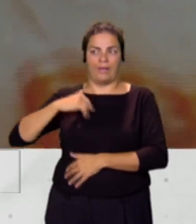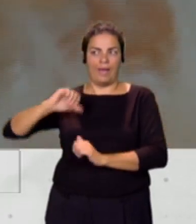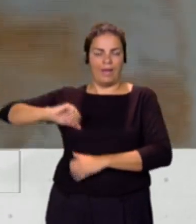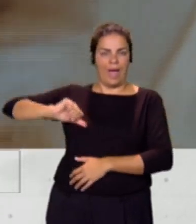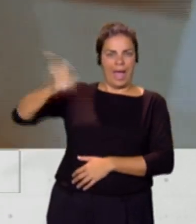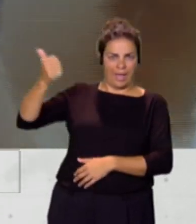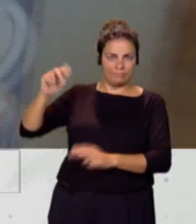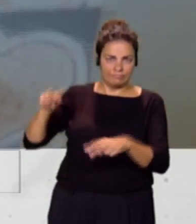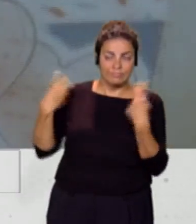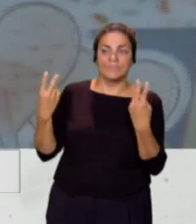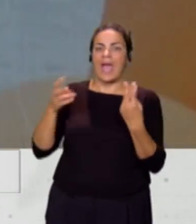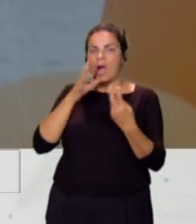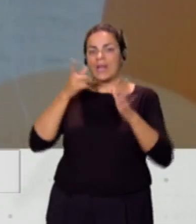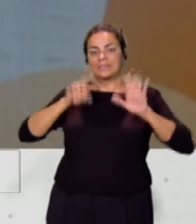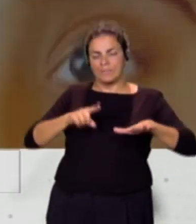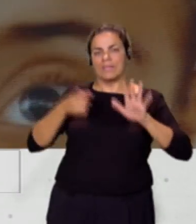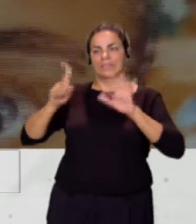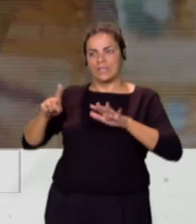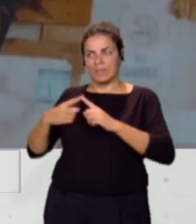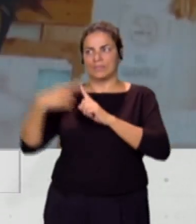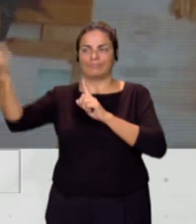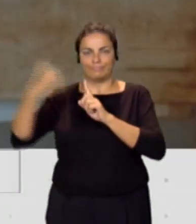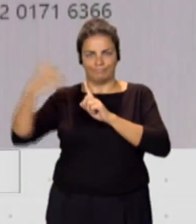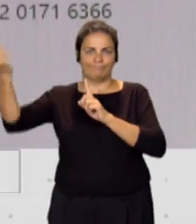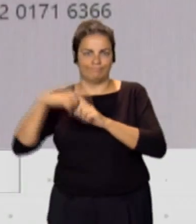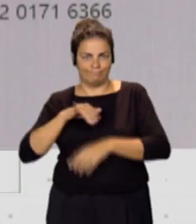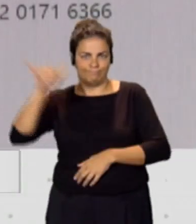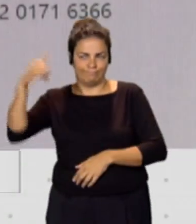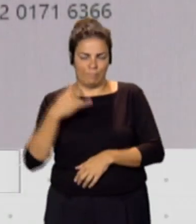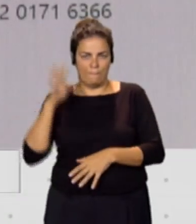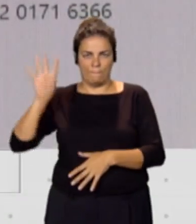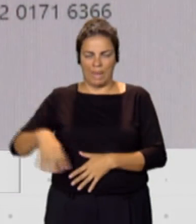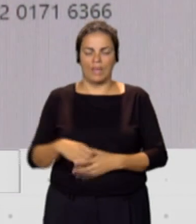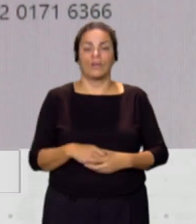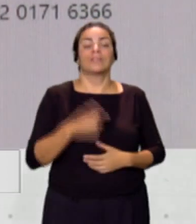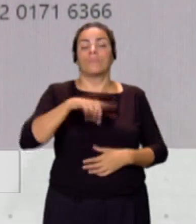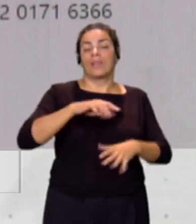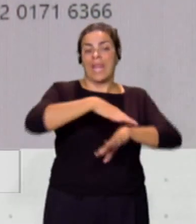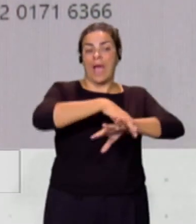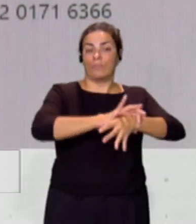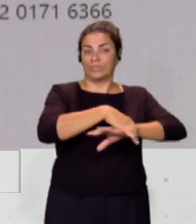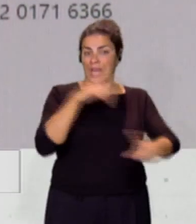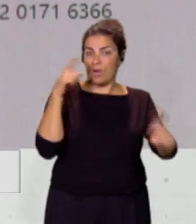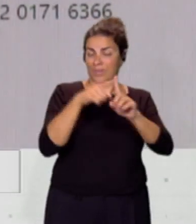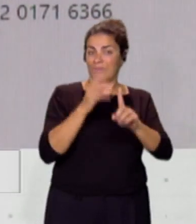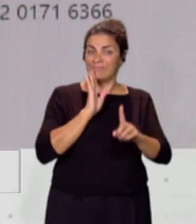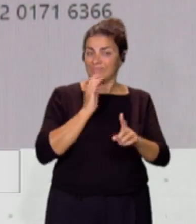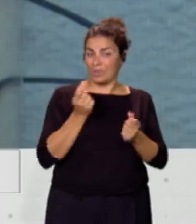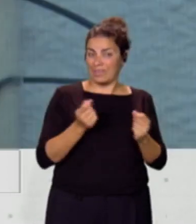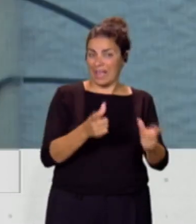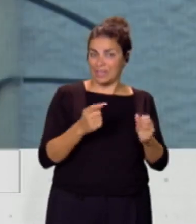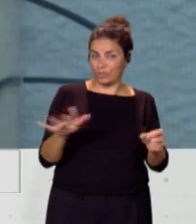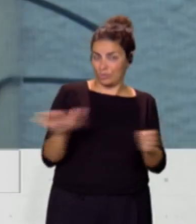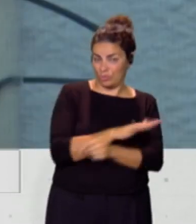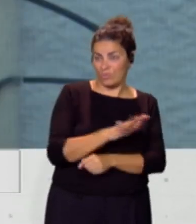mismo, estamos yendo cada 6 meses. Las pulseras además, candelarias, son para sufragar estos gastos, ¿no? Cada 6 meses